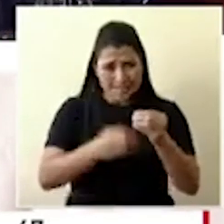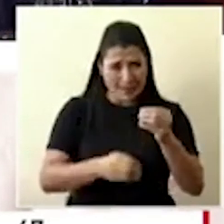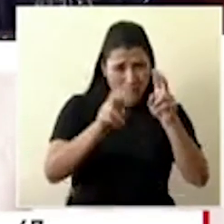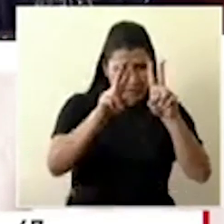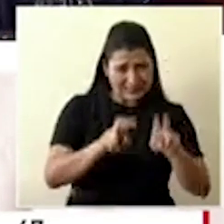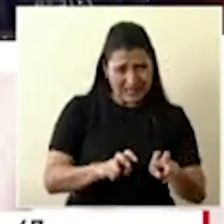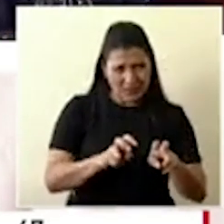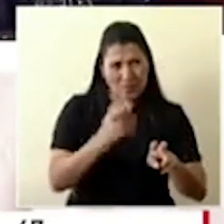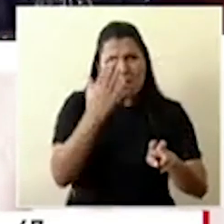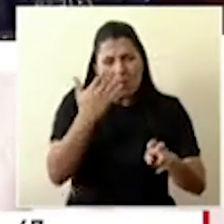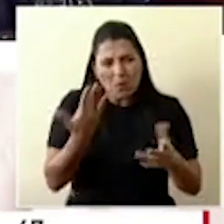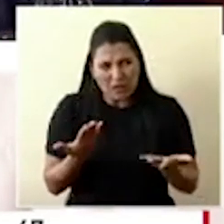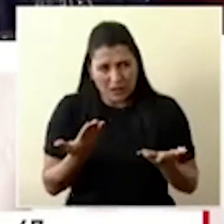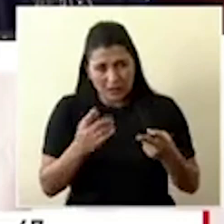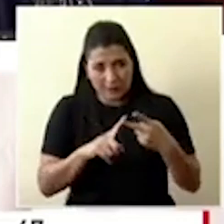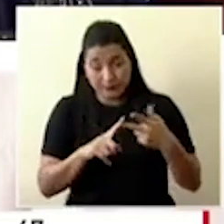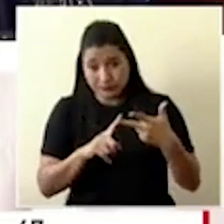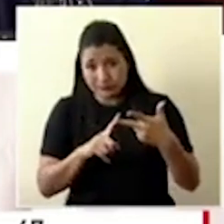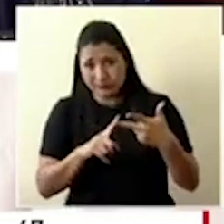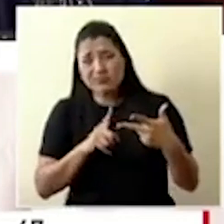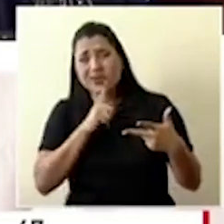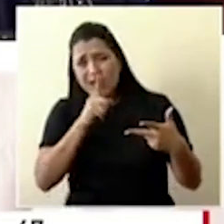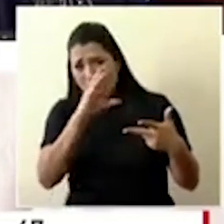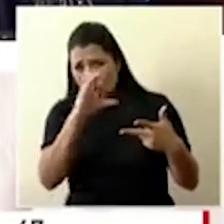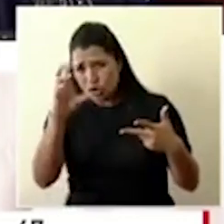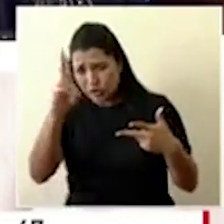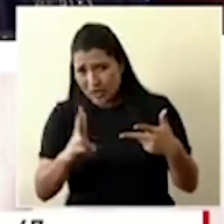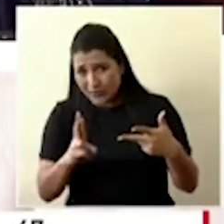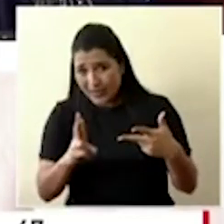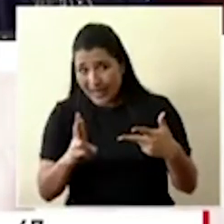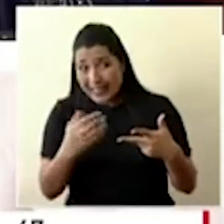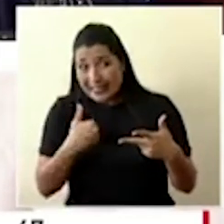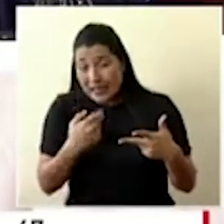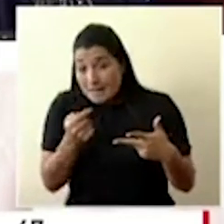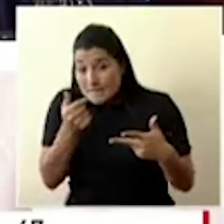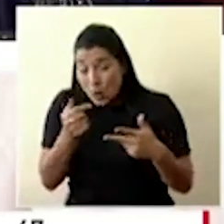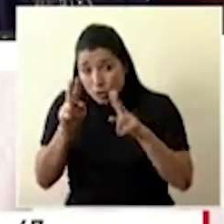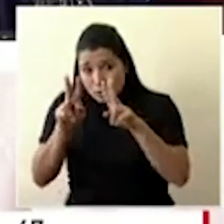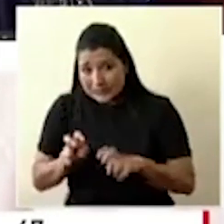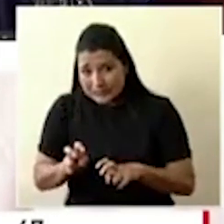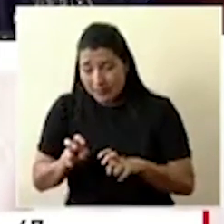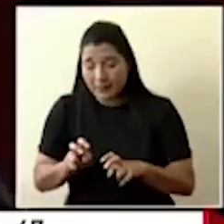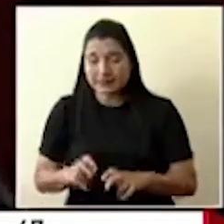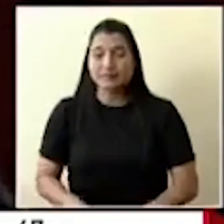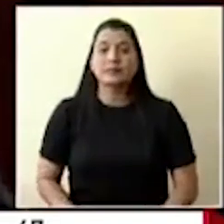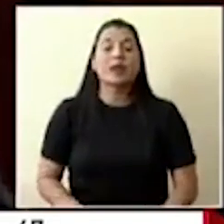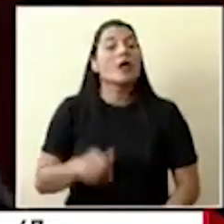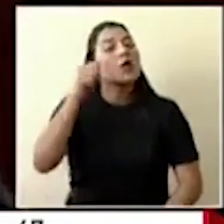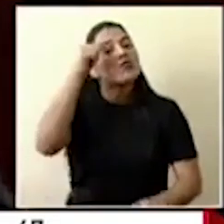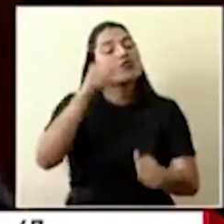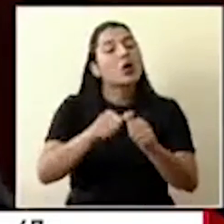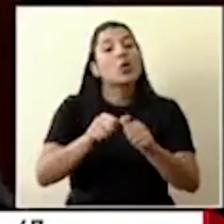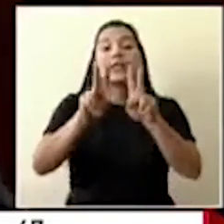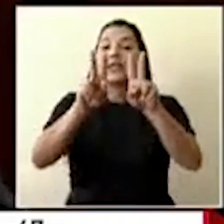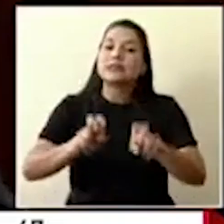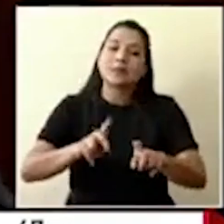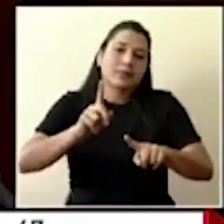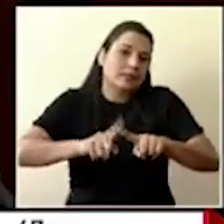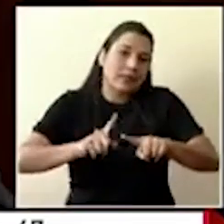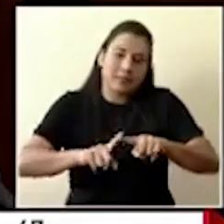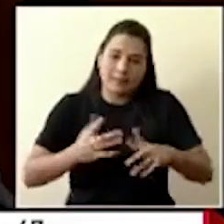cuál es la razón, perdón? ¿Es cierto que Costa Rica tiene una escasez de pruebas? Recordemos que las pruebas, eso depende de los casos que se van